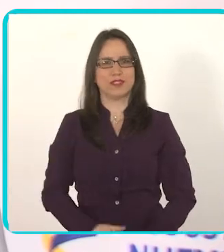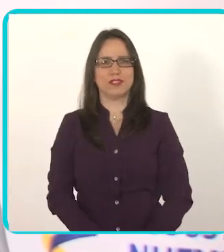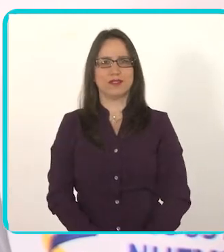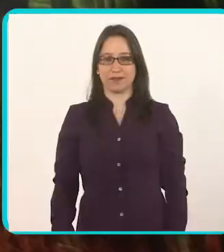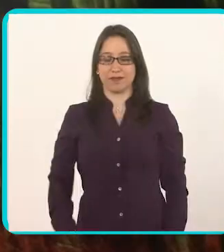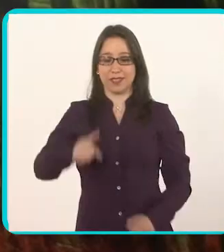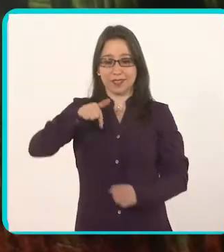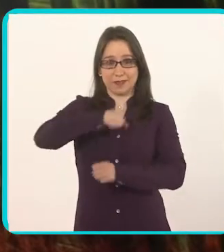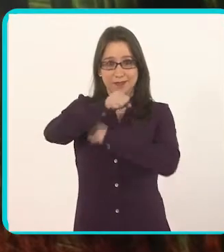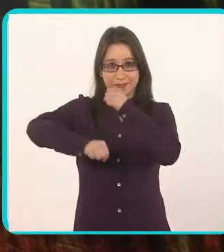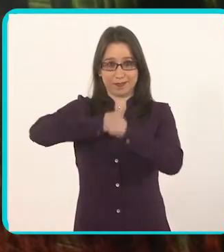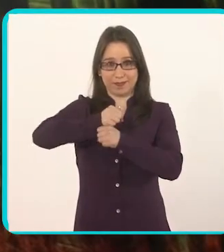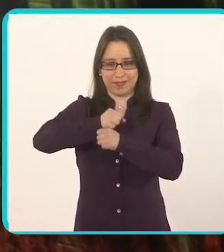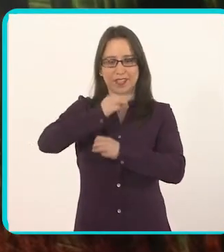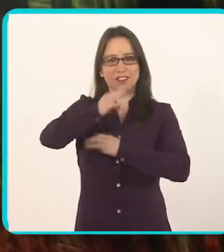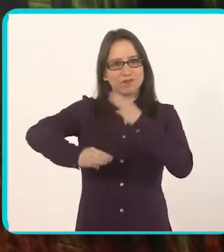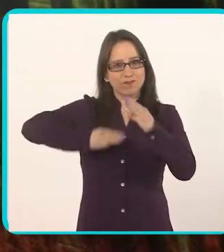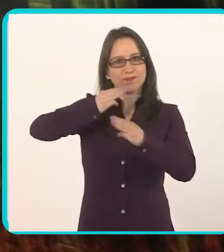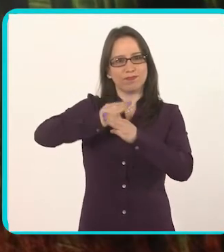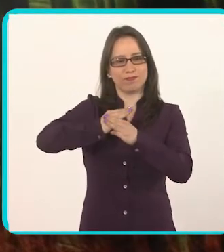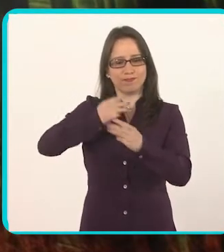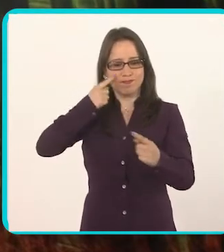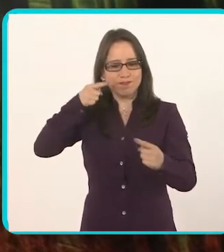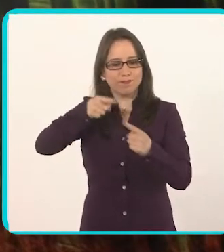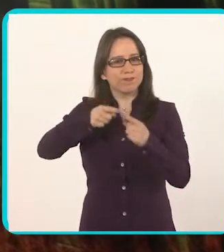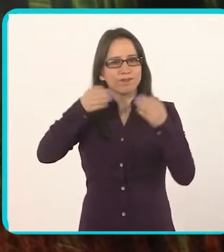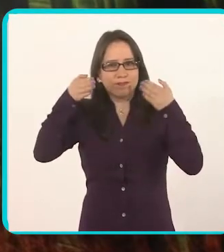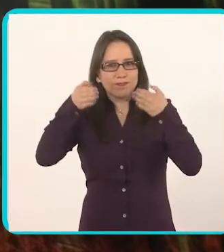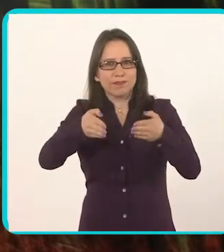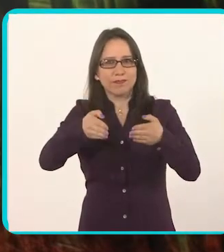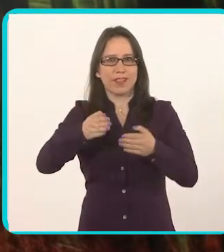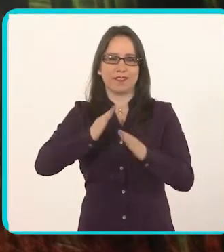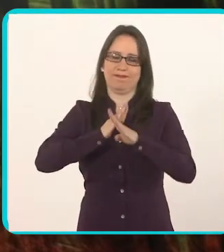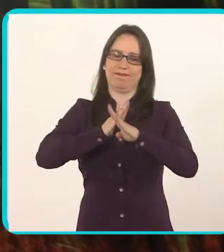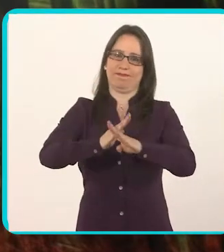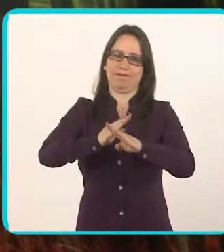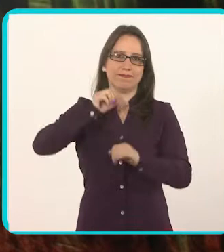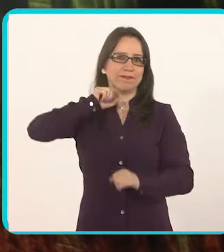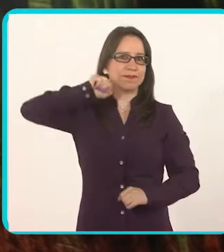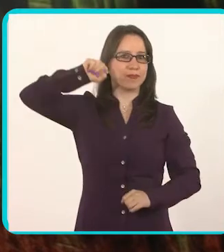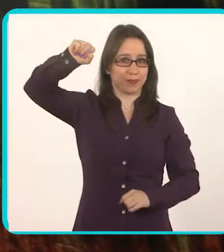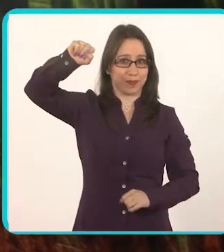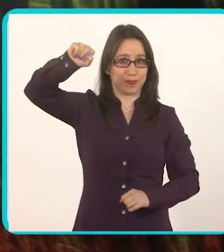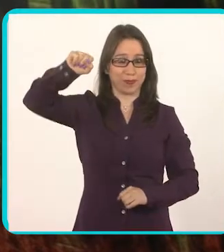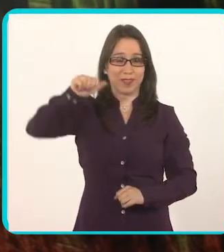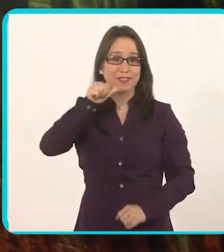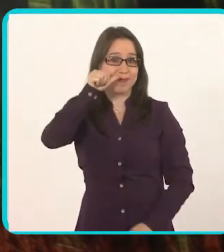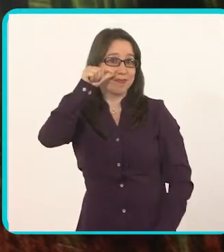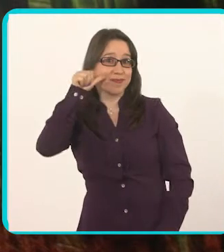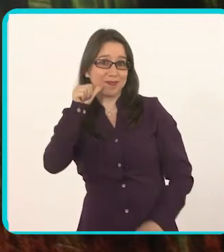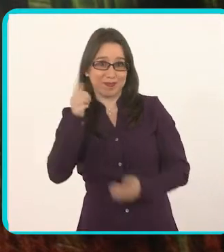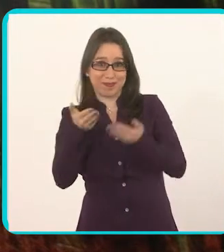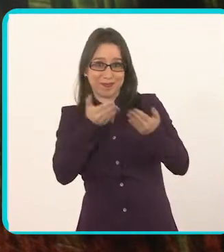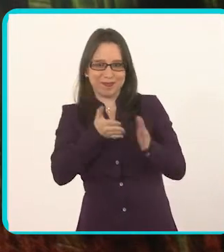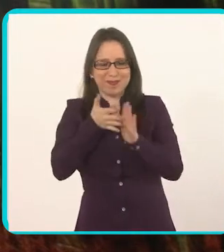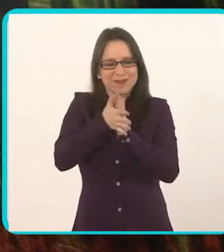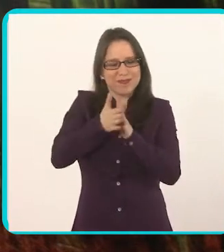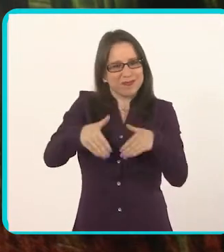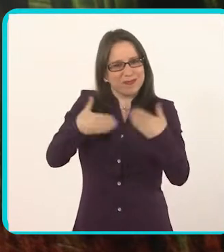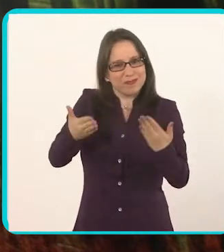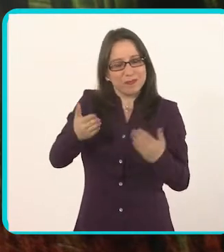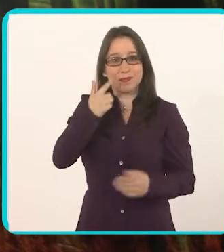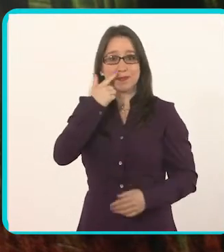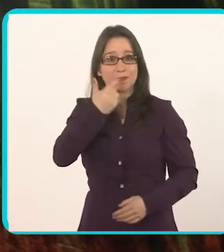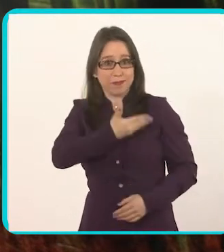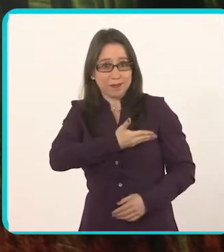colombiana. Estamos en el Año Mundial de la Salud dedicado a la depresión. Alejandro Vázquez nos contará sobre